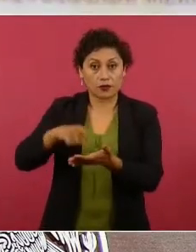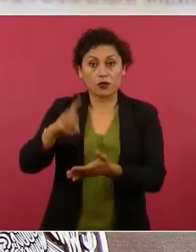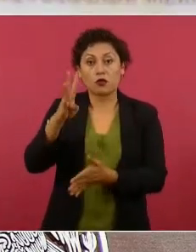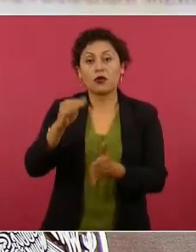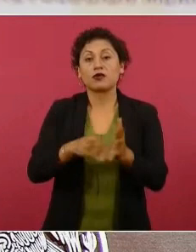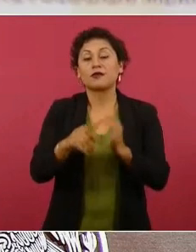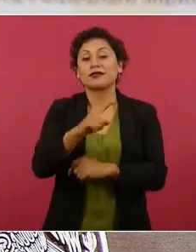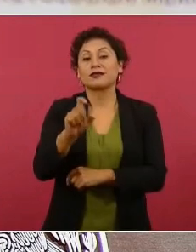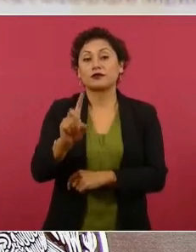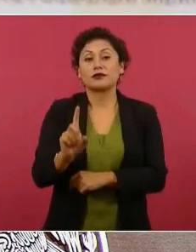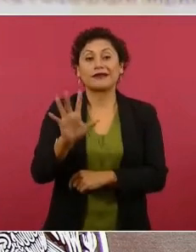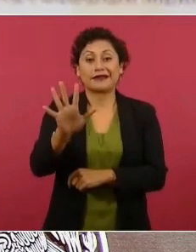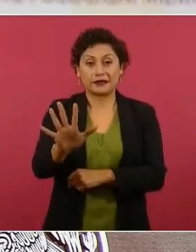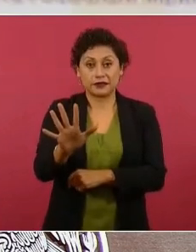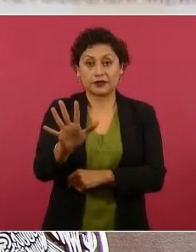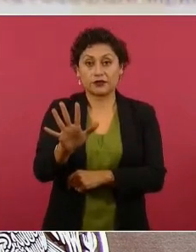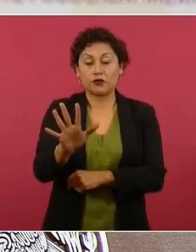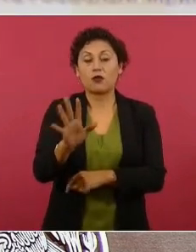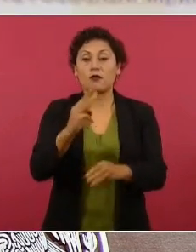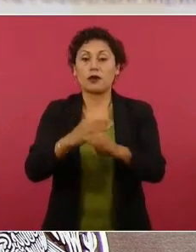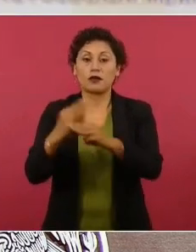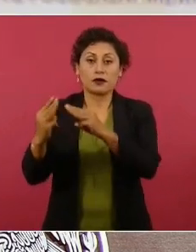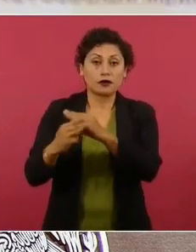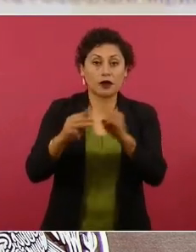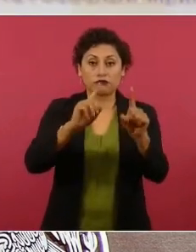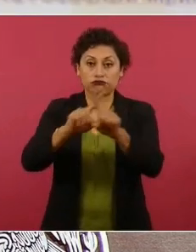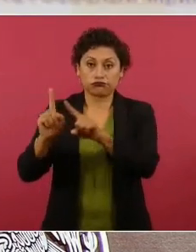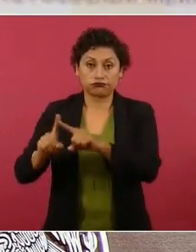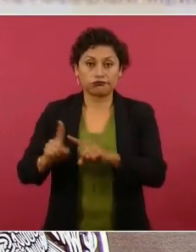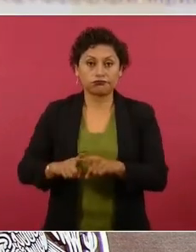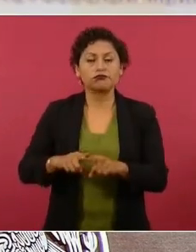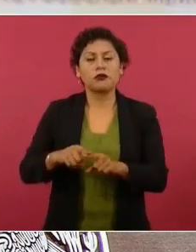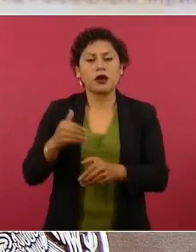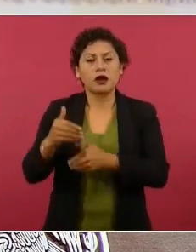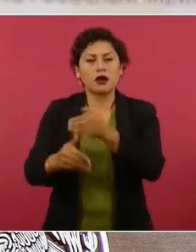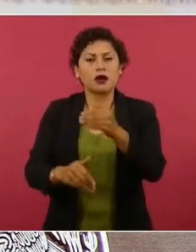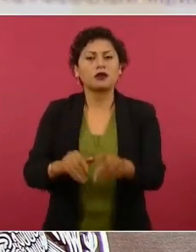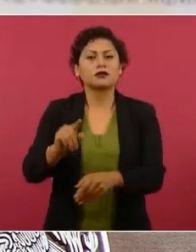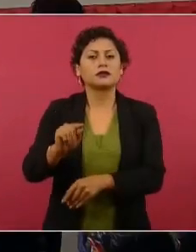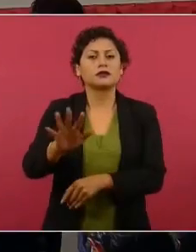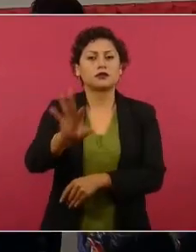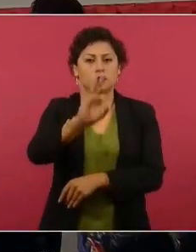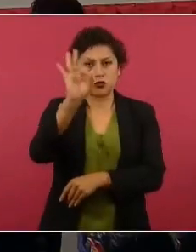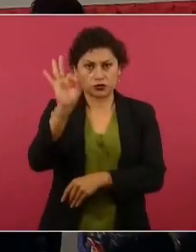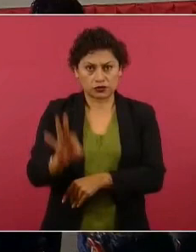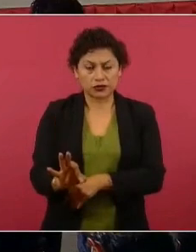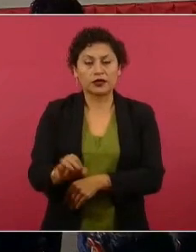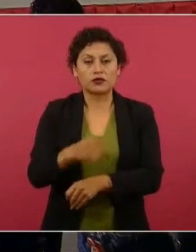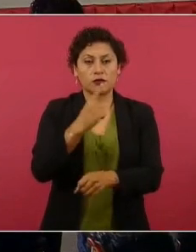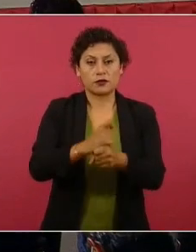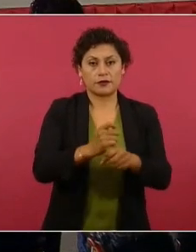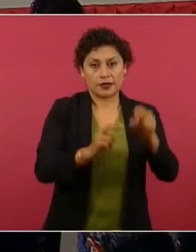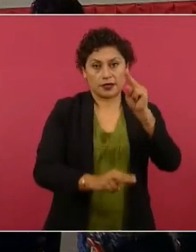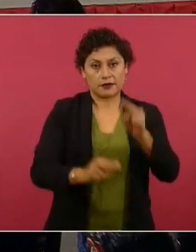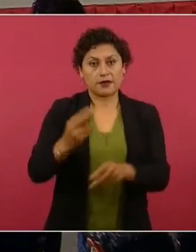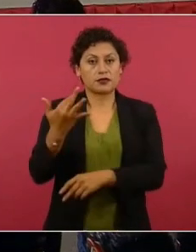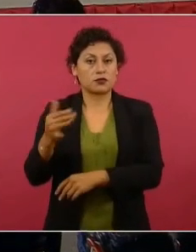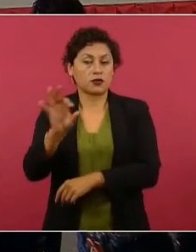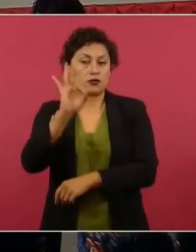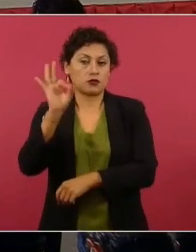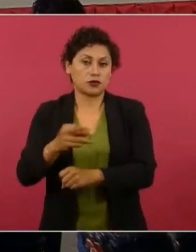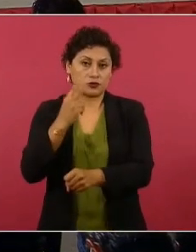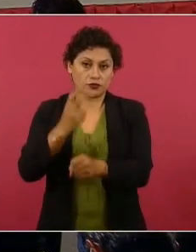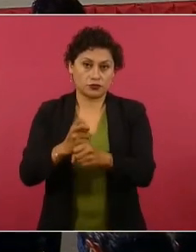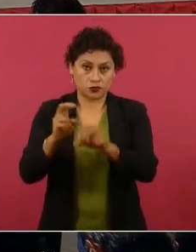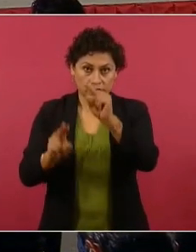piezas de equipo, con un avance del 75 por ciento en el primer nivel de atención y 50 por ciento en el segundo